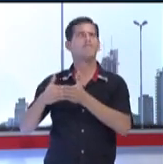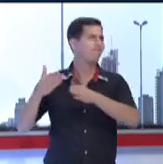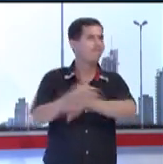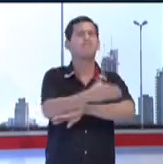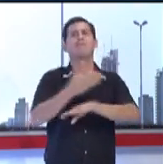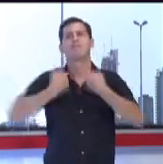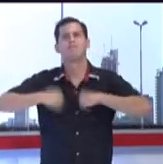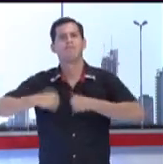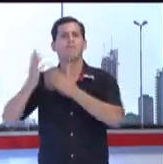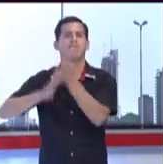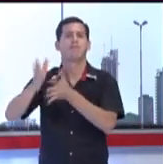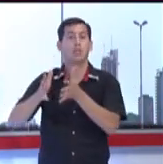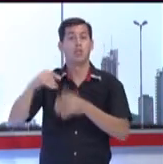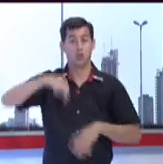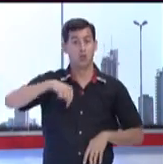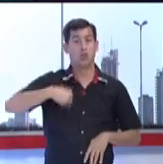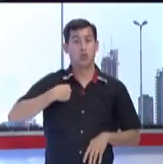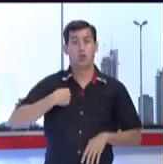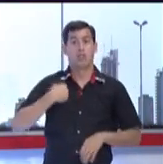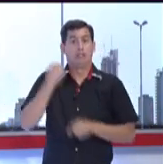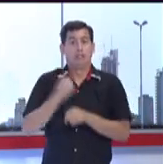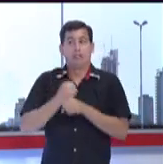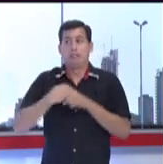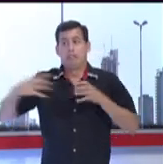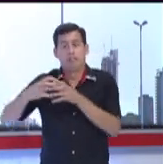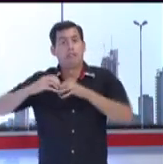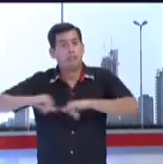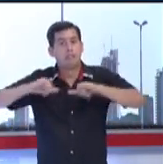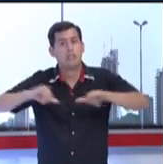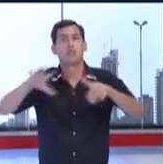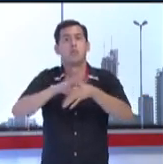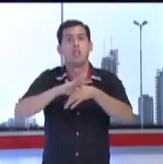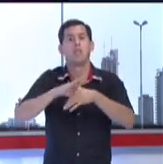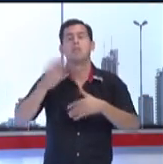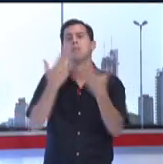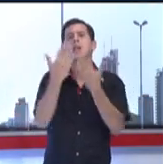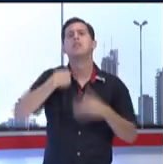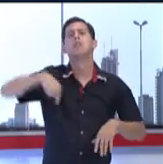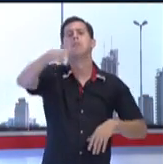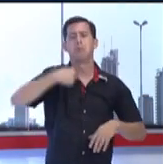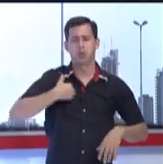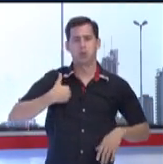digo que hoy estamos de este lado a los que nos llaman normales, ¿sí?